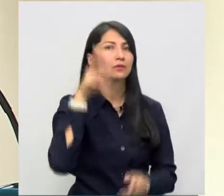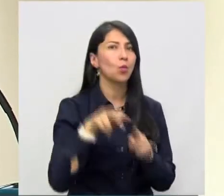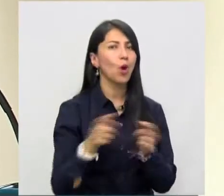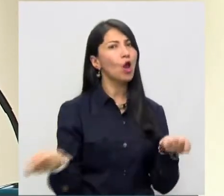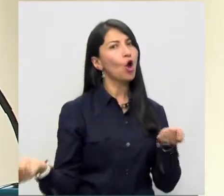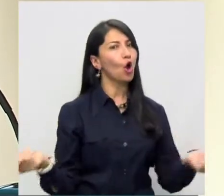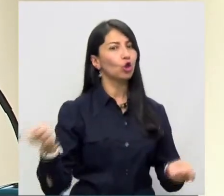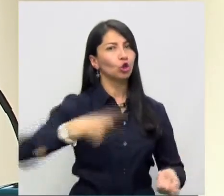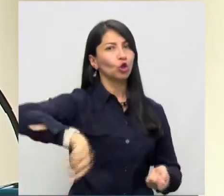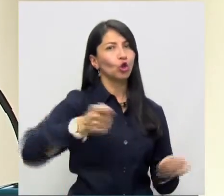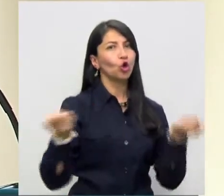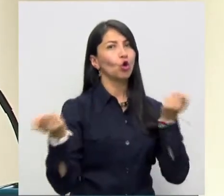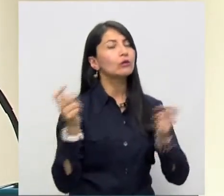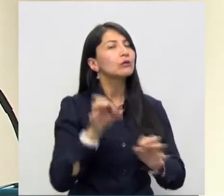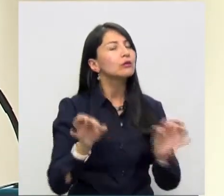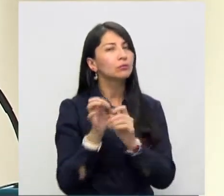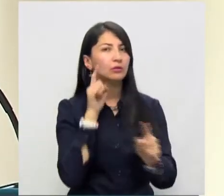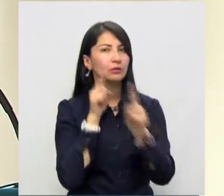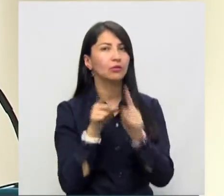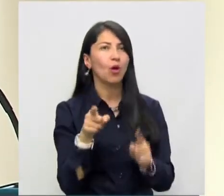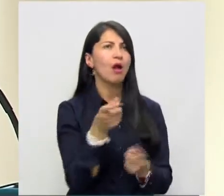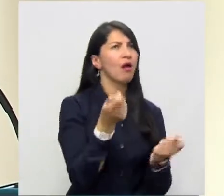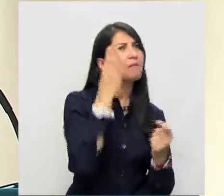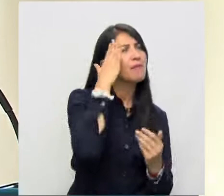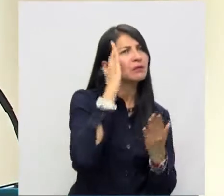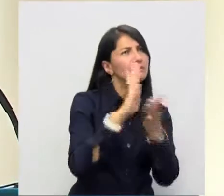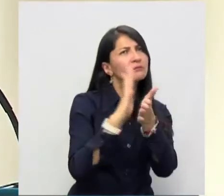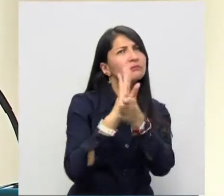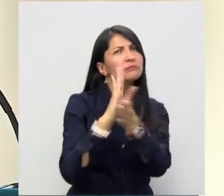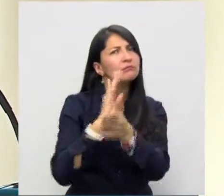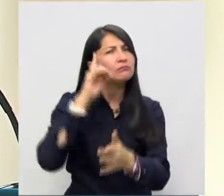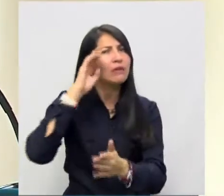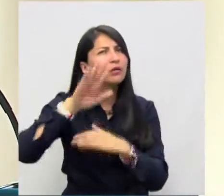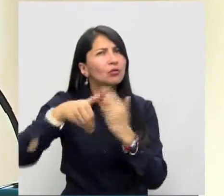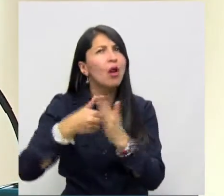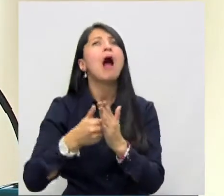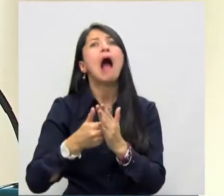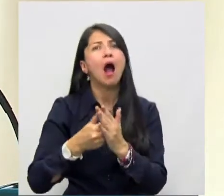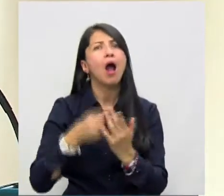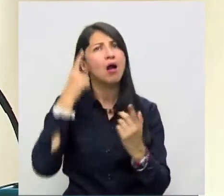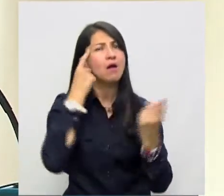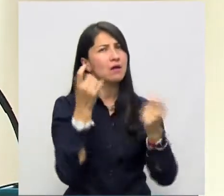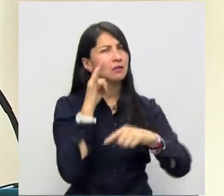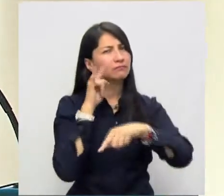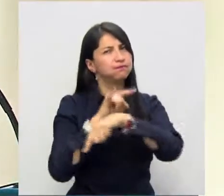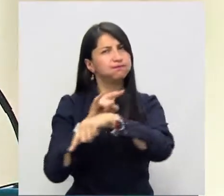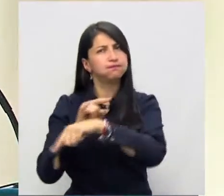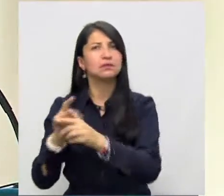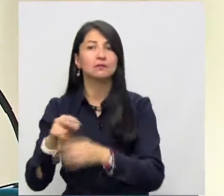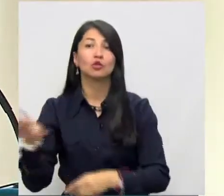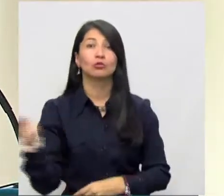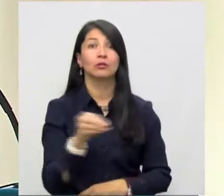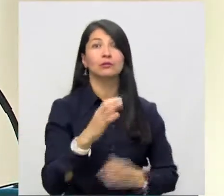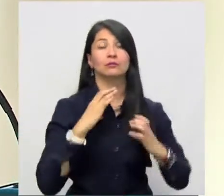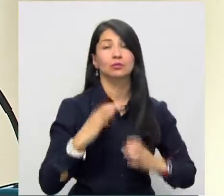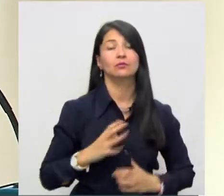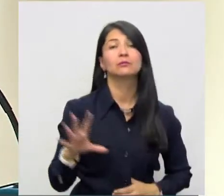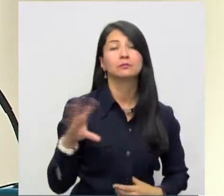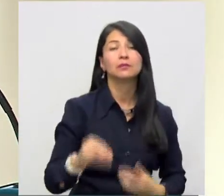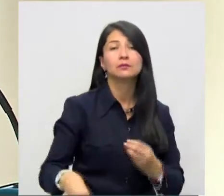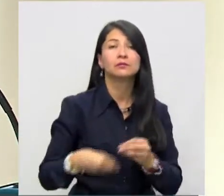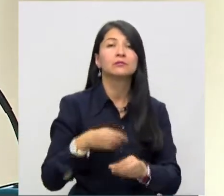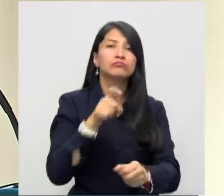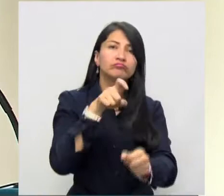político, que es su principal función, y como soporte de sus funciones legislativas, la ciudadanía para